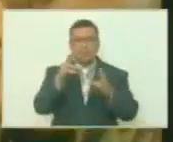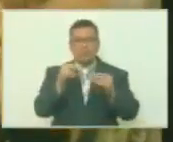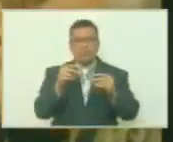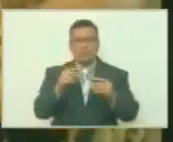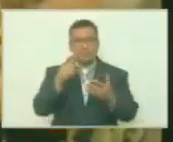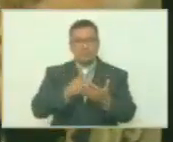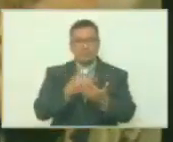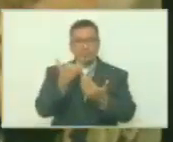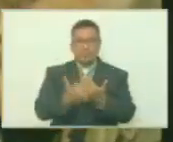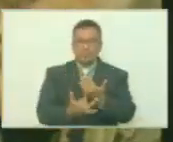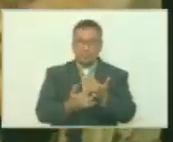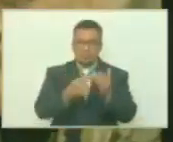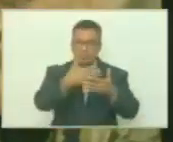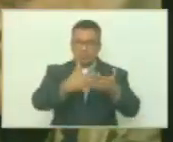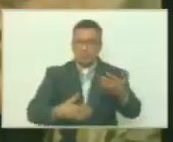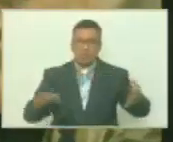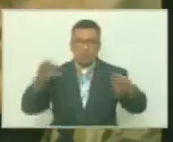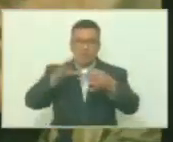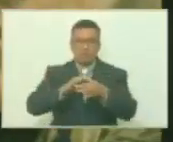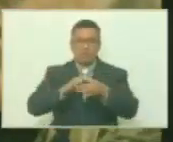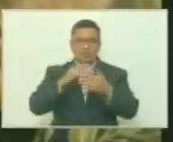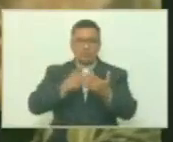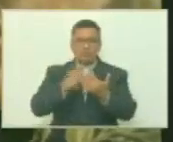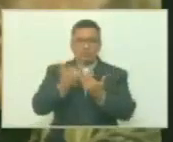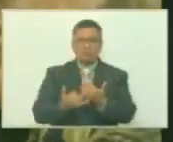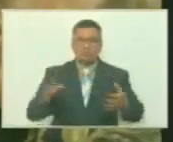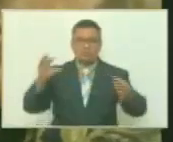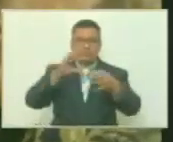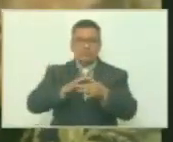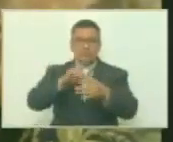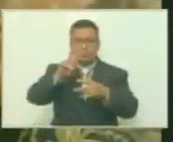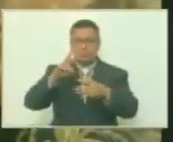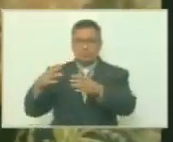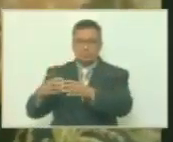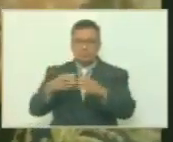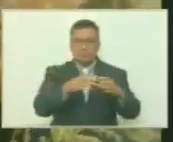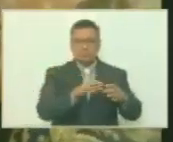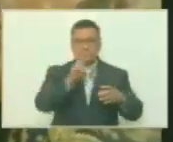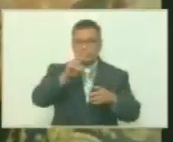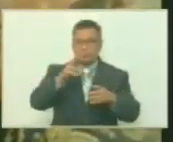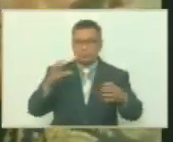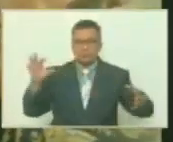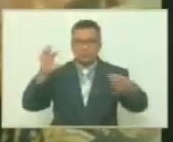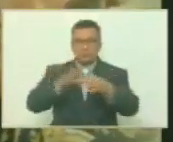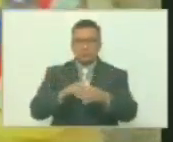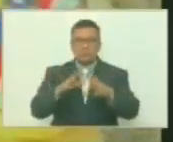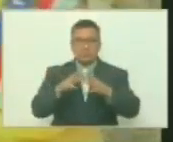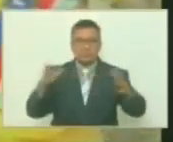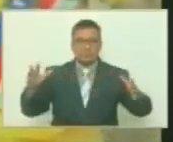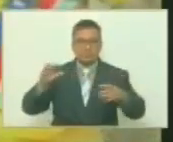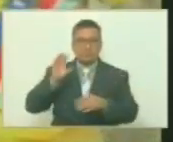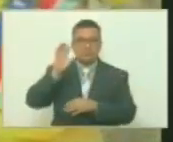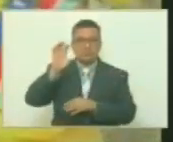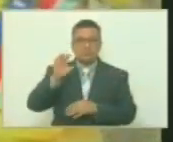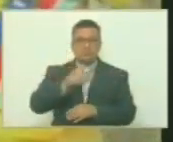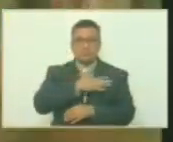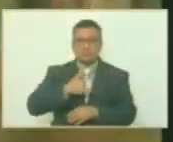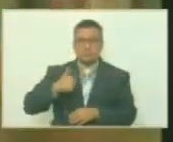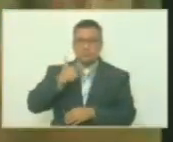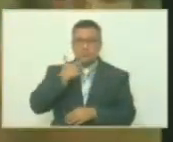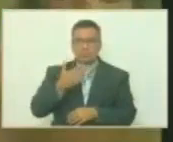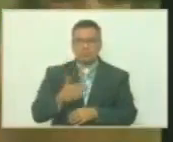proyecto de San Martín era la unión el proyecto de Bolívar era la unión de la gran patria que mejor que